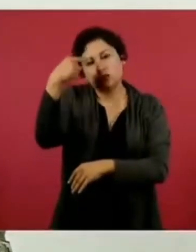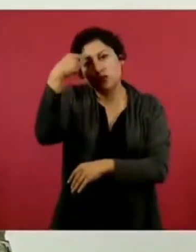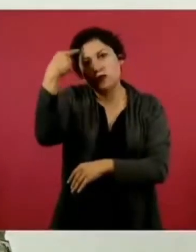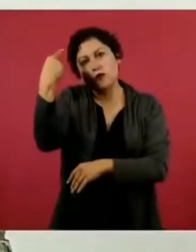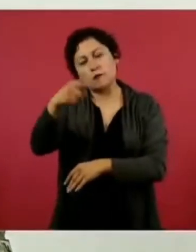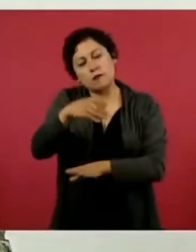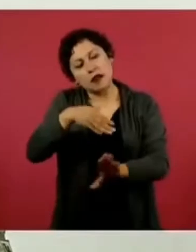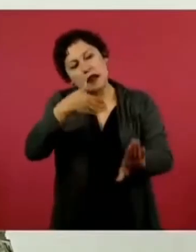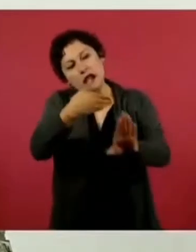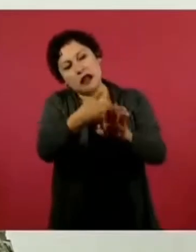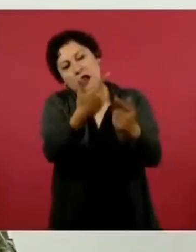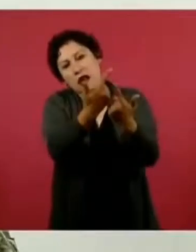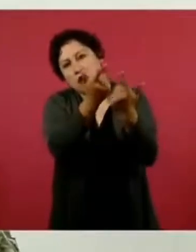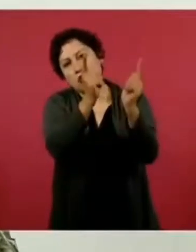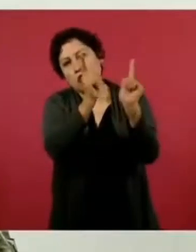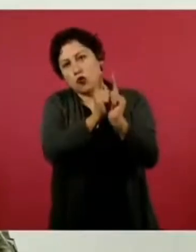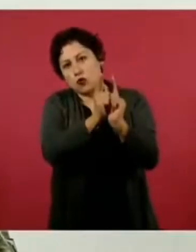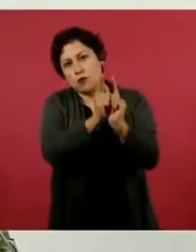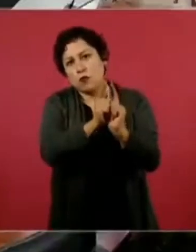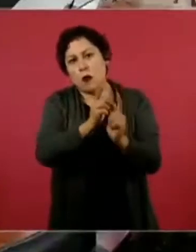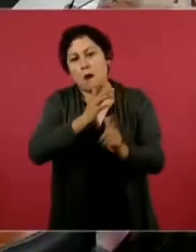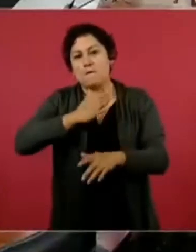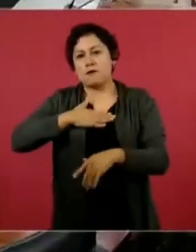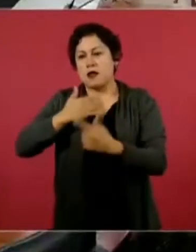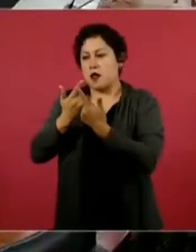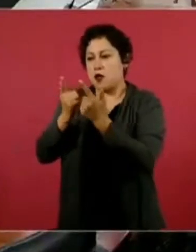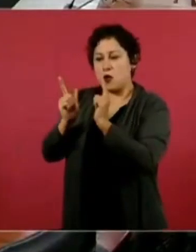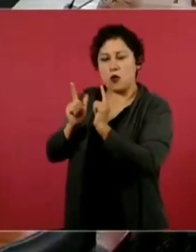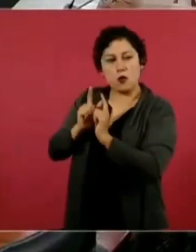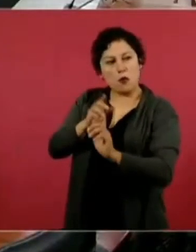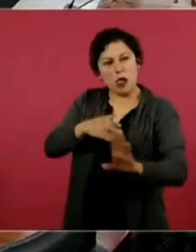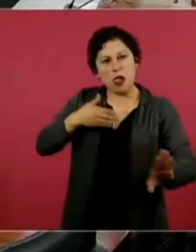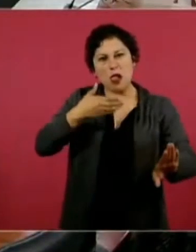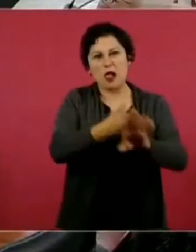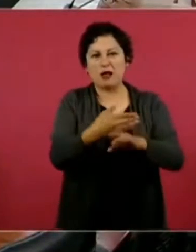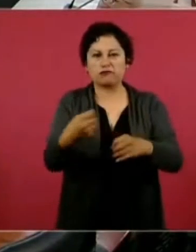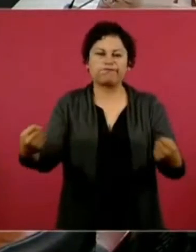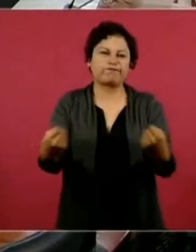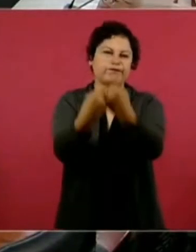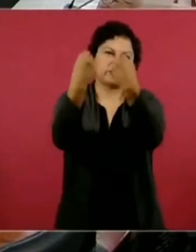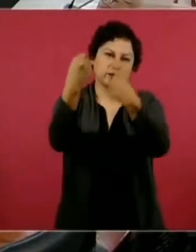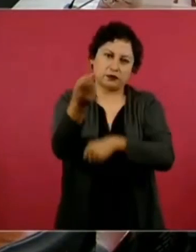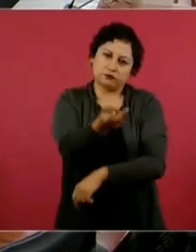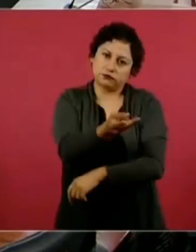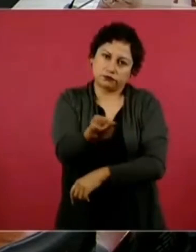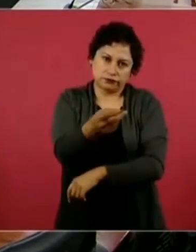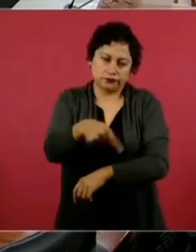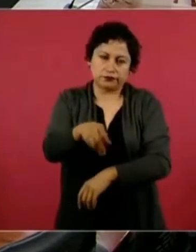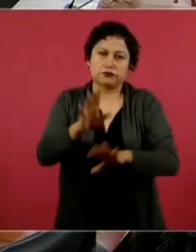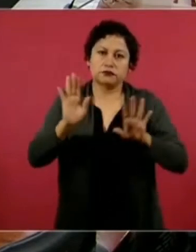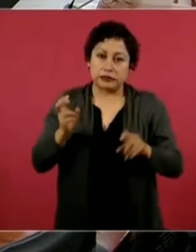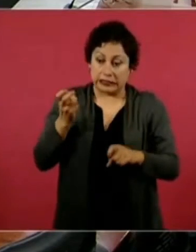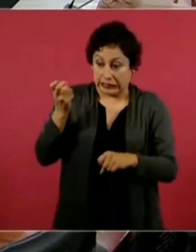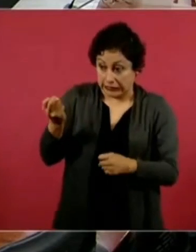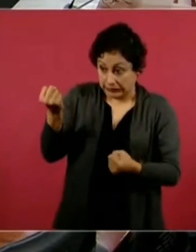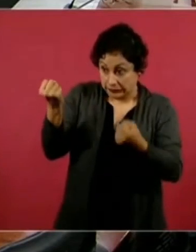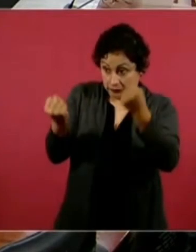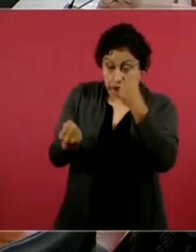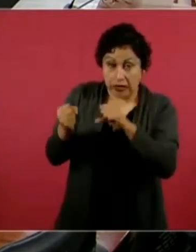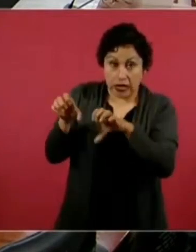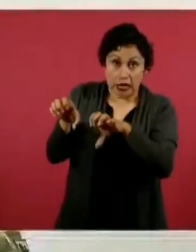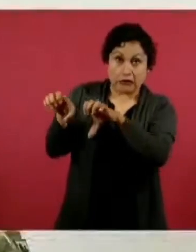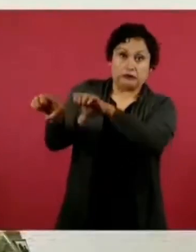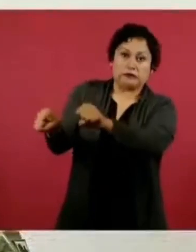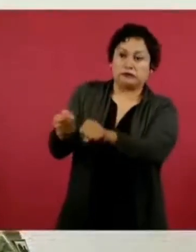entre unos y otros grupos. Estos, estos, estos, se han asegurado, estos monstruos, en